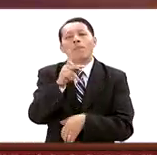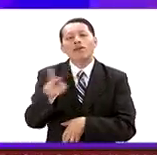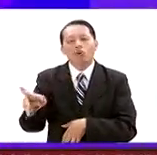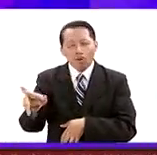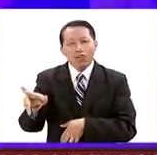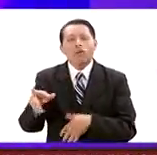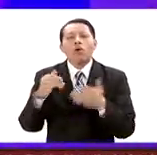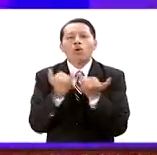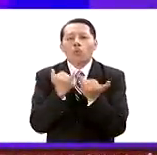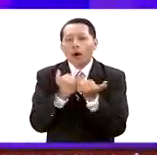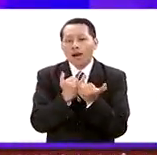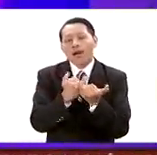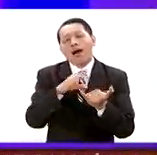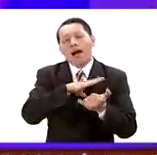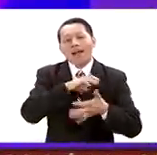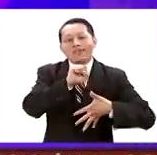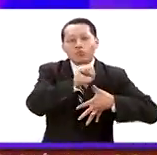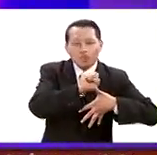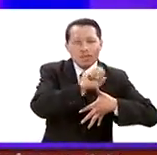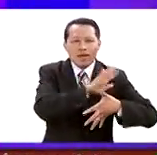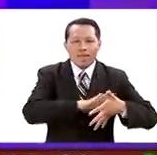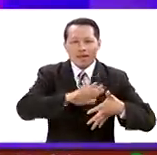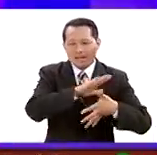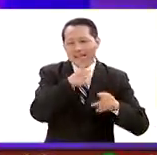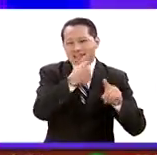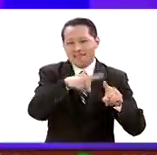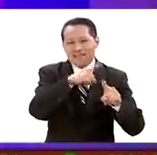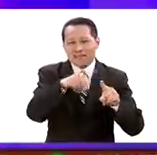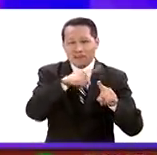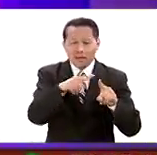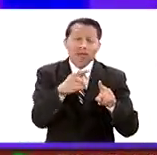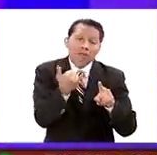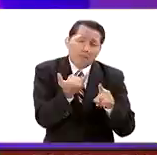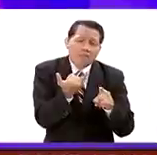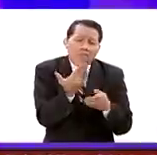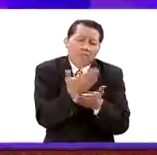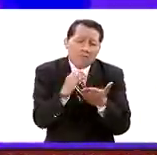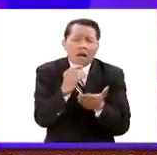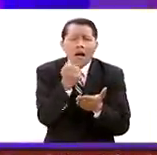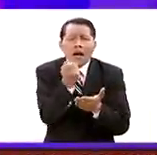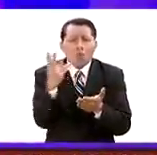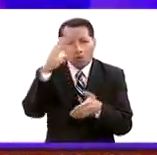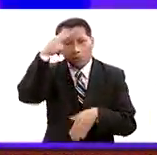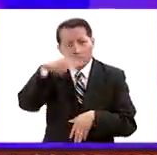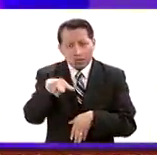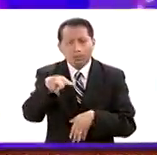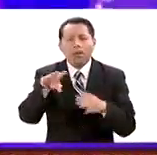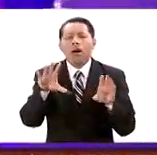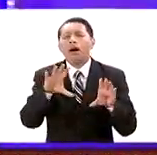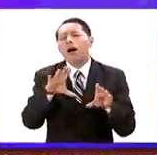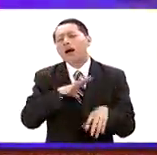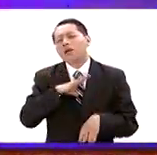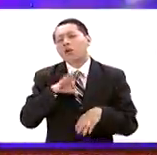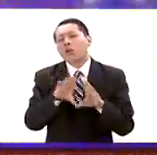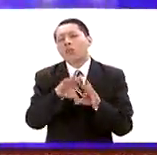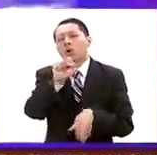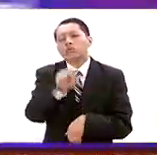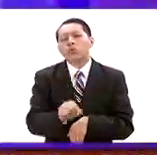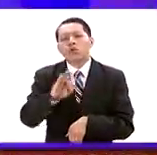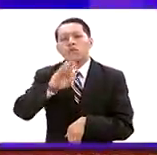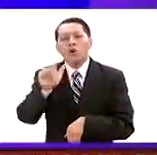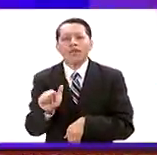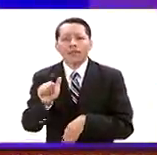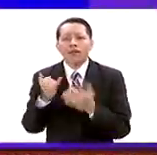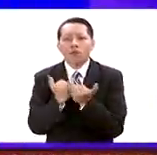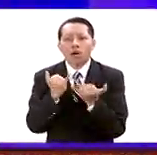gente que viene de Sudamérica. En la zona central no hay tantos mexicanos, como lo hay en el sur del Estado de Florida, especialmente